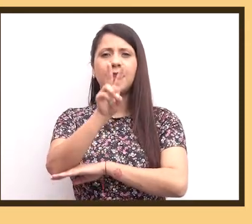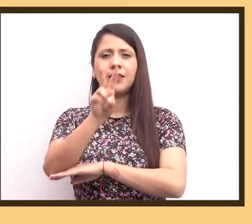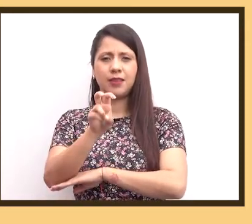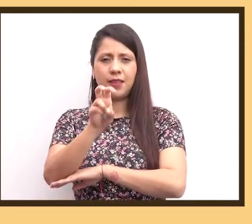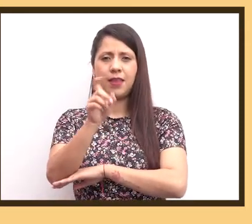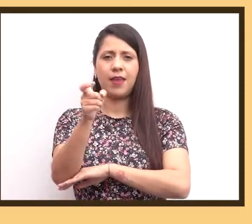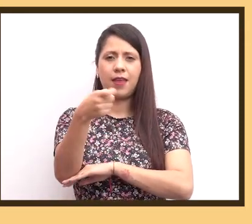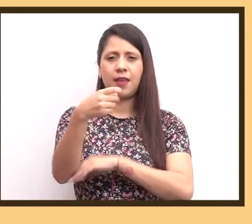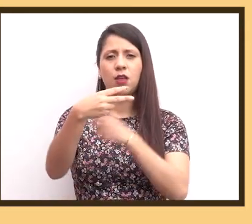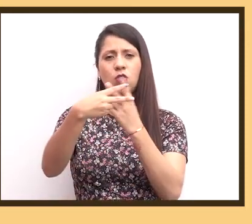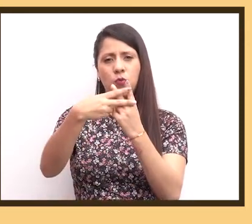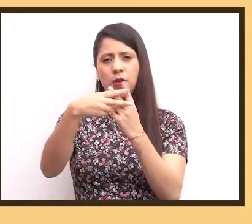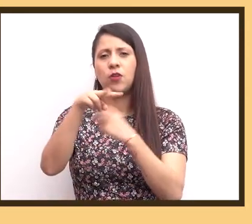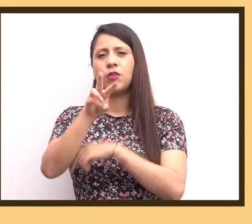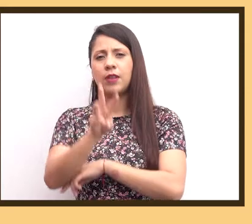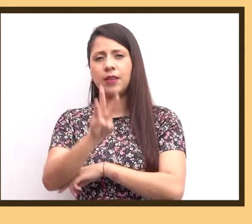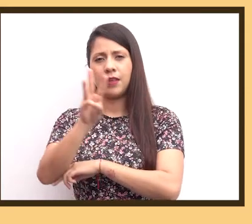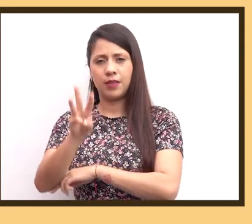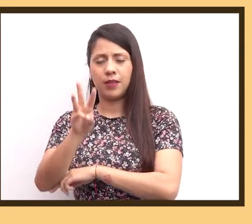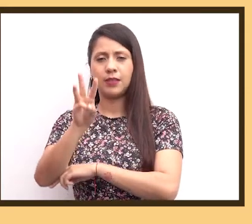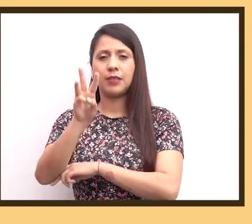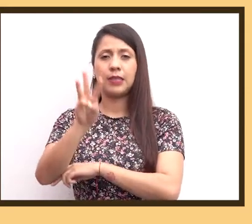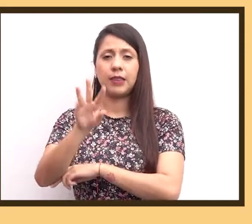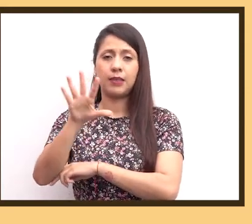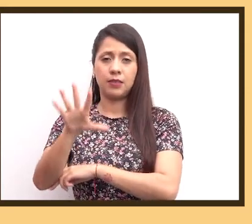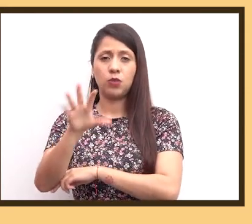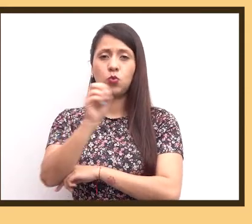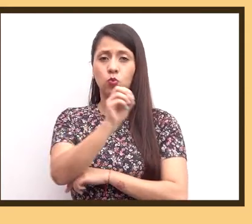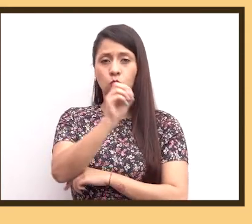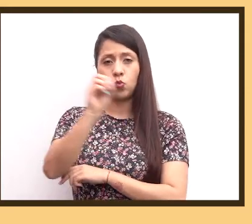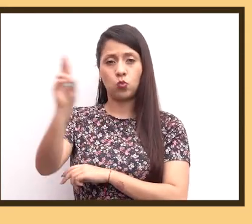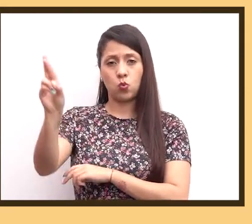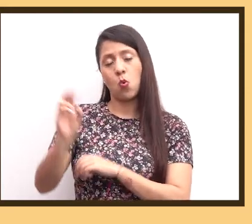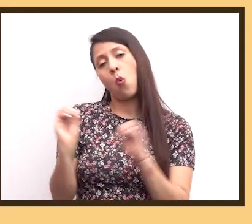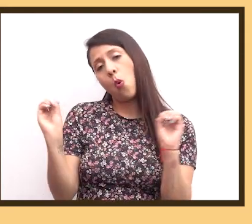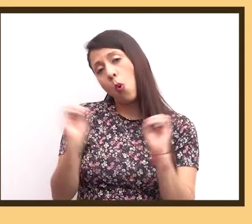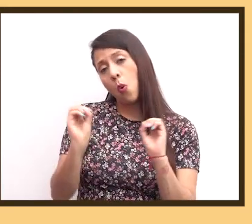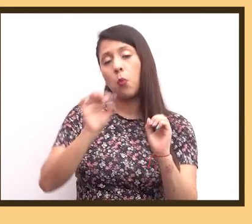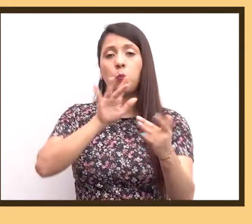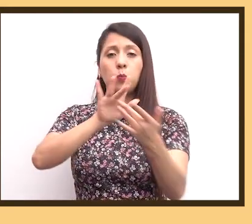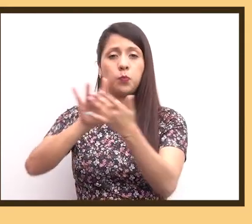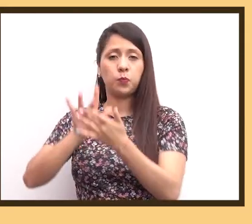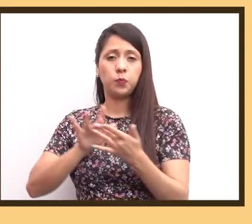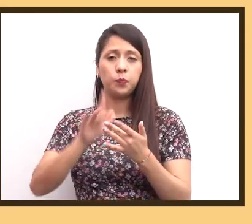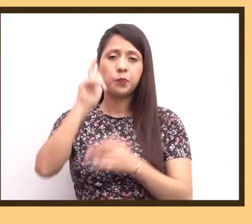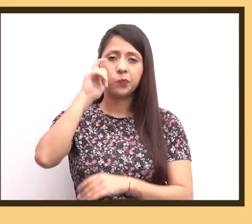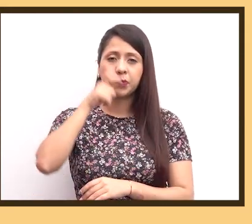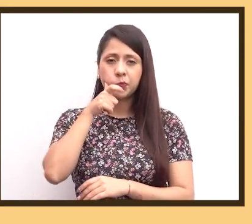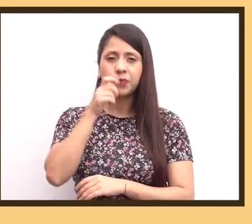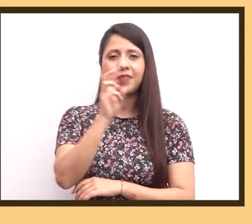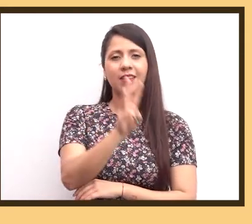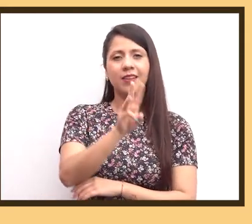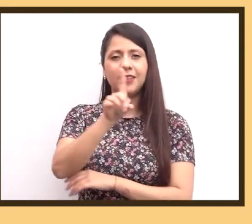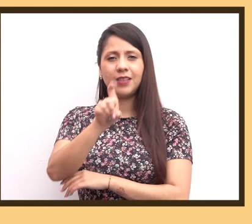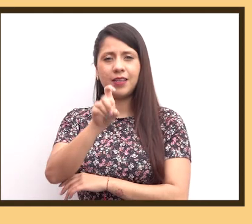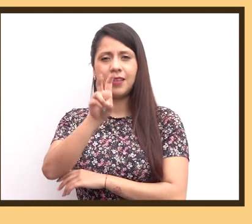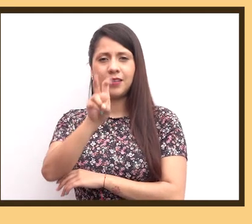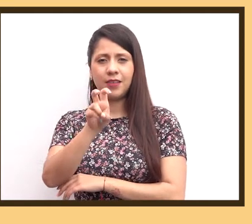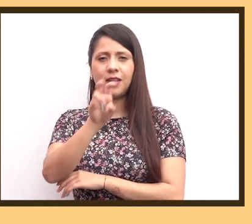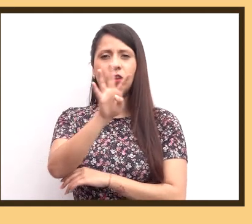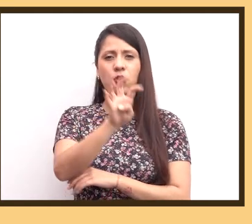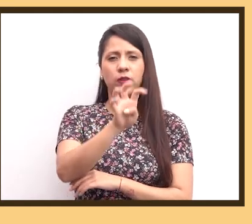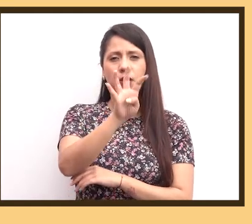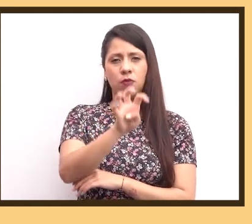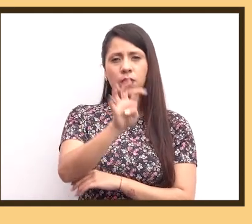77G, número 6335 Sur. También nos pueden contactar a través del conmutador